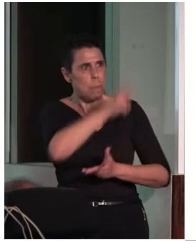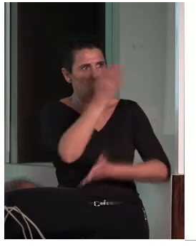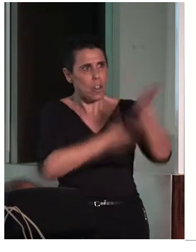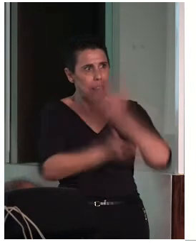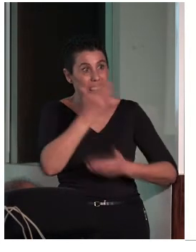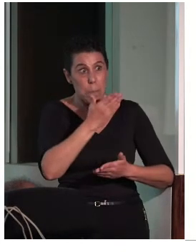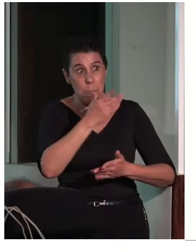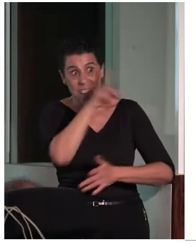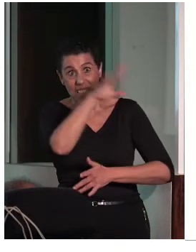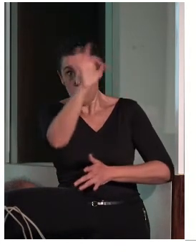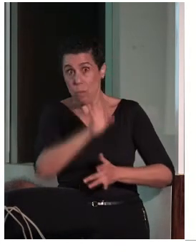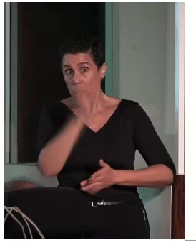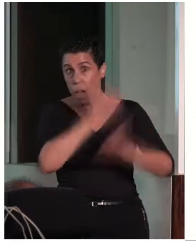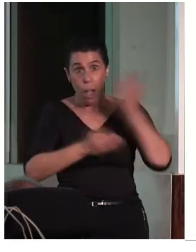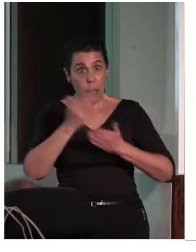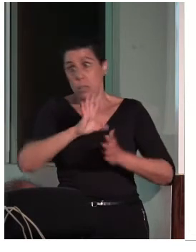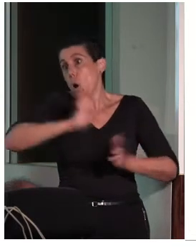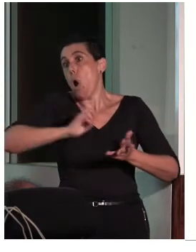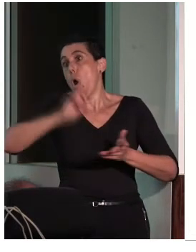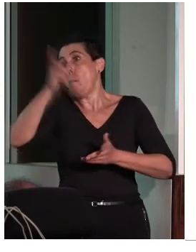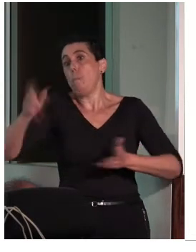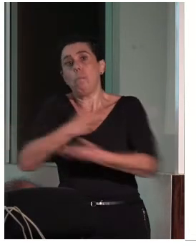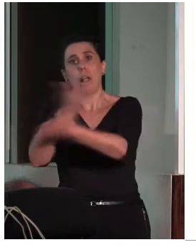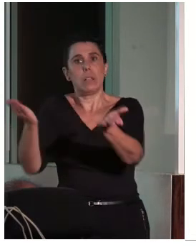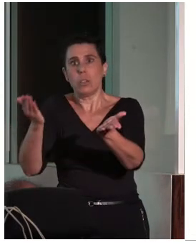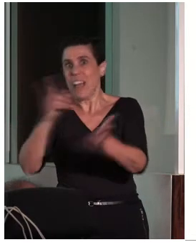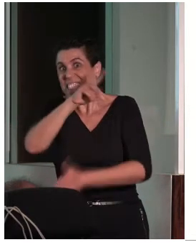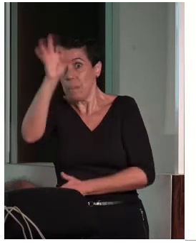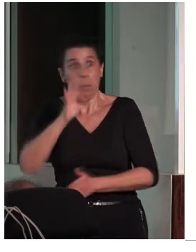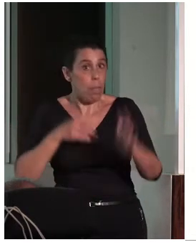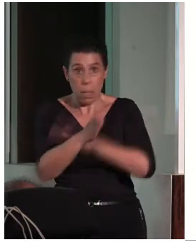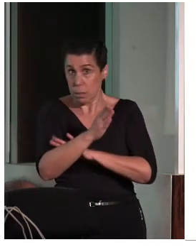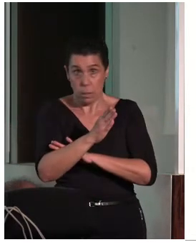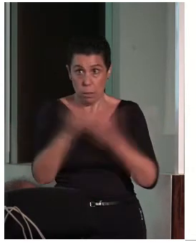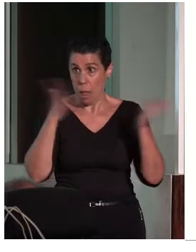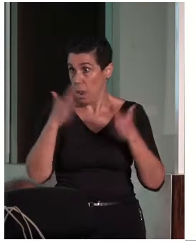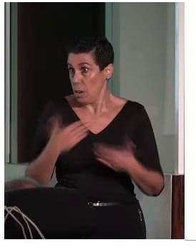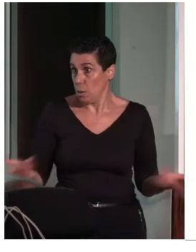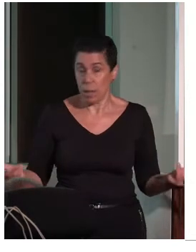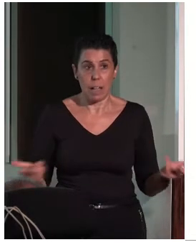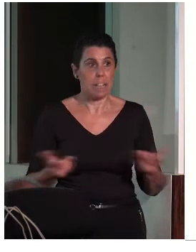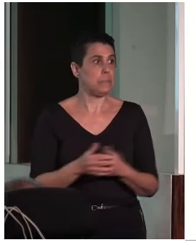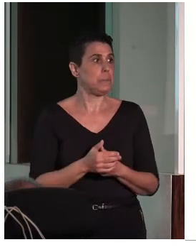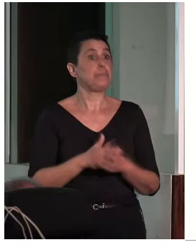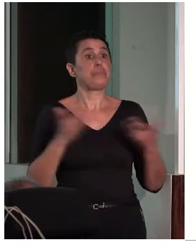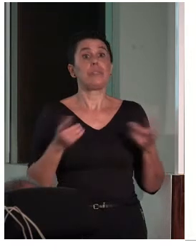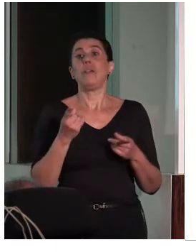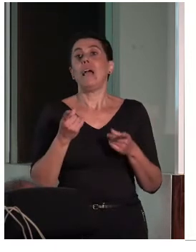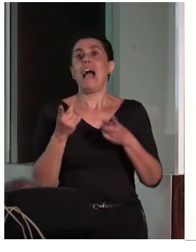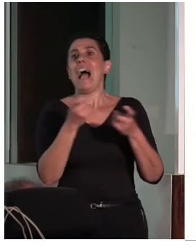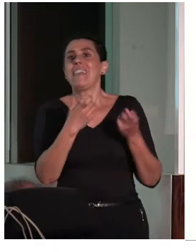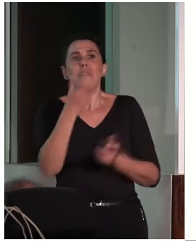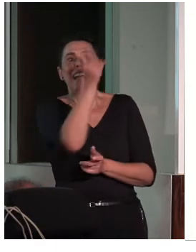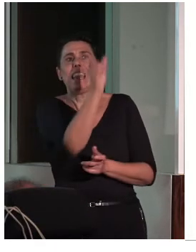con otro tipo de discapacidad. Entonces, en ese sentido necesitamos datos